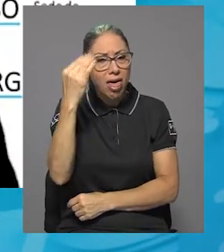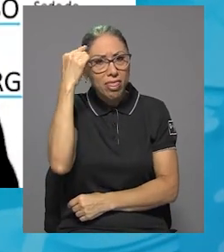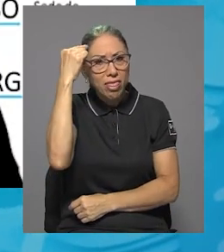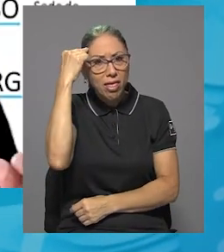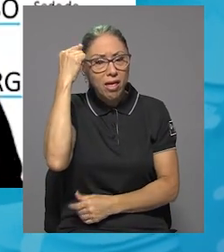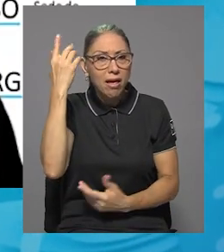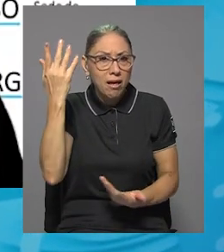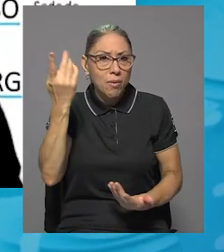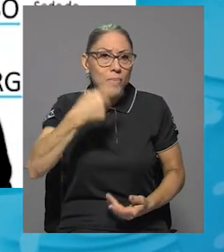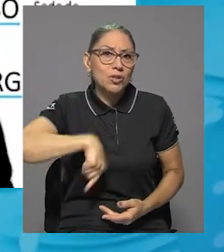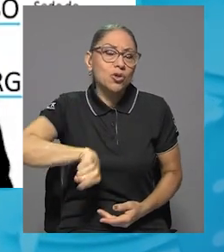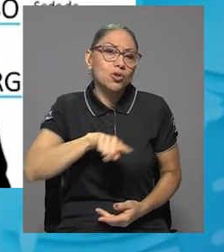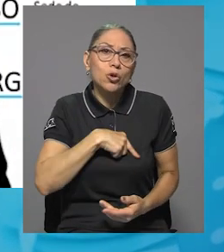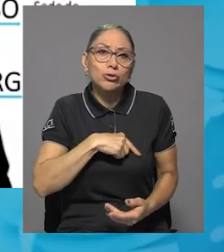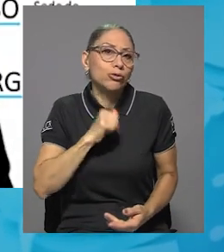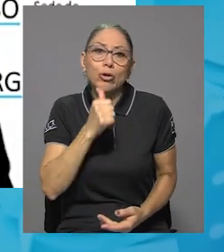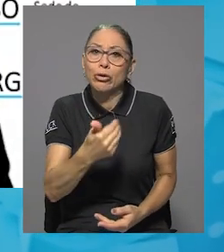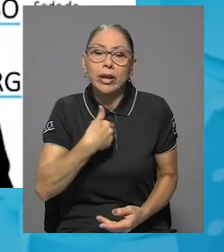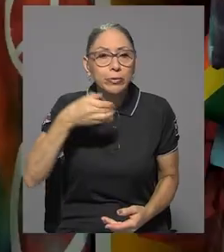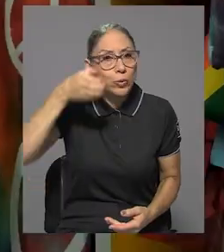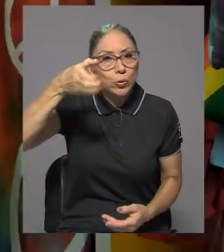en una incultura financiera.